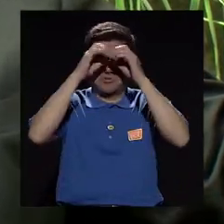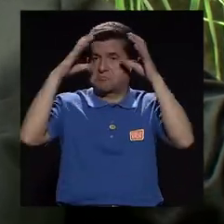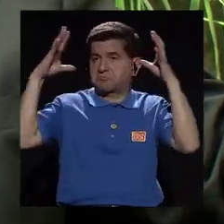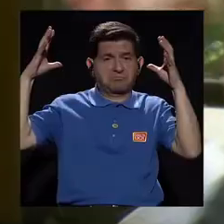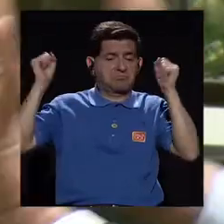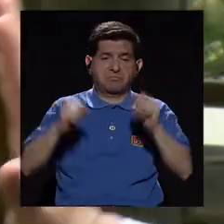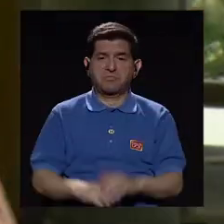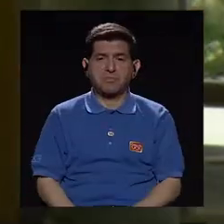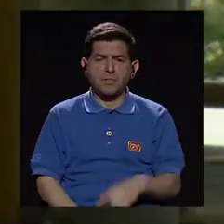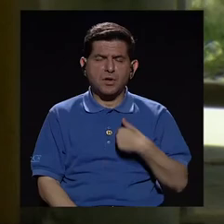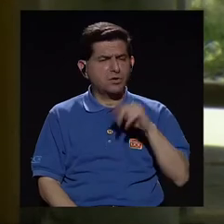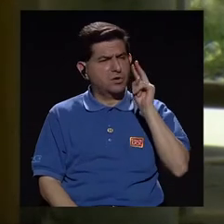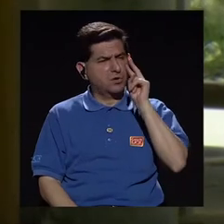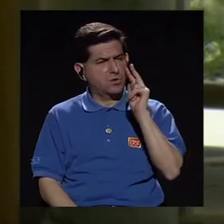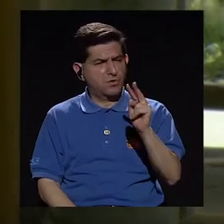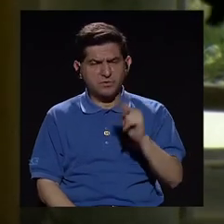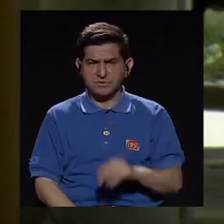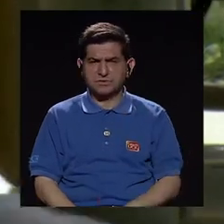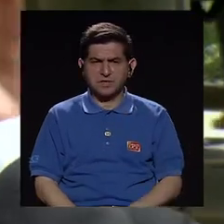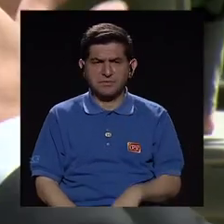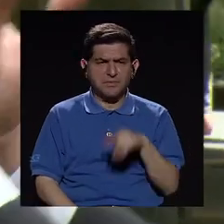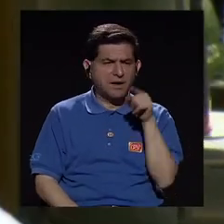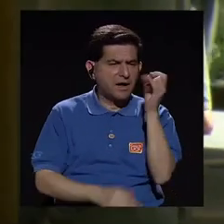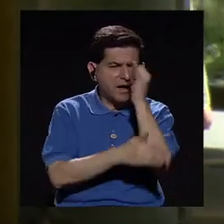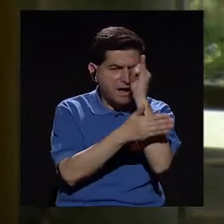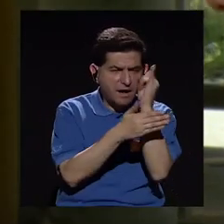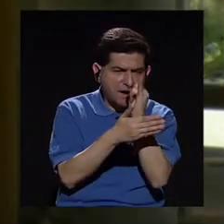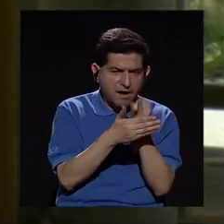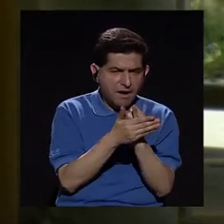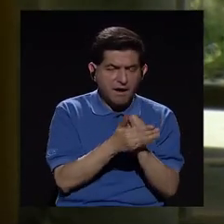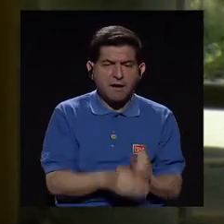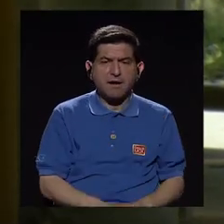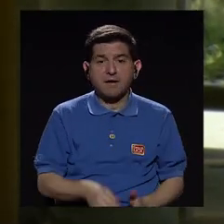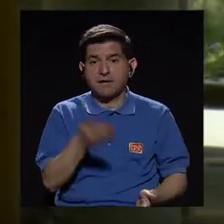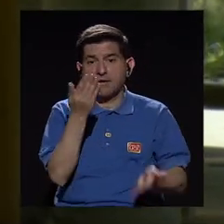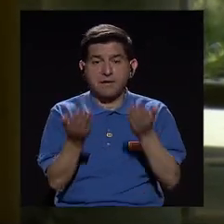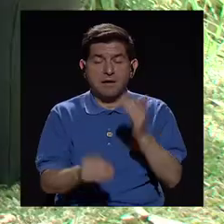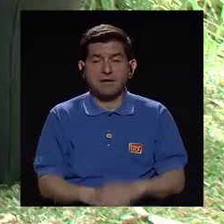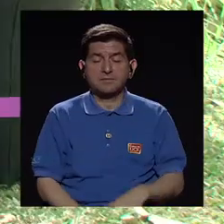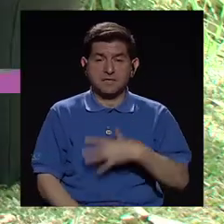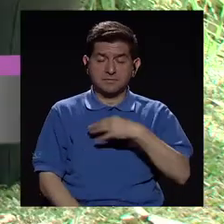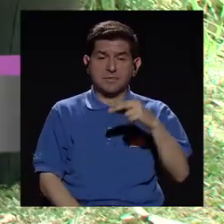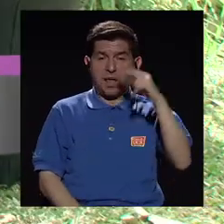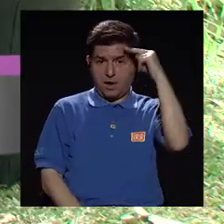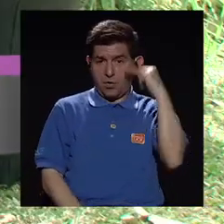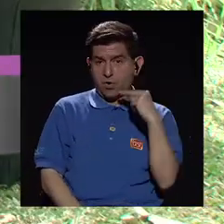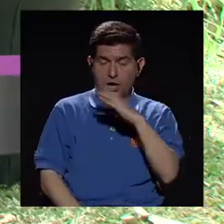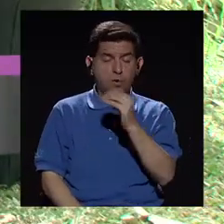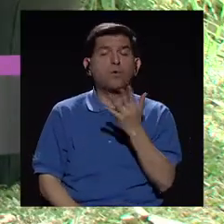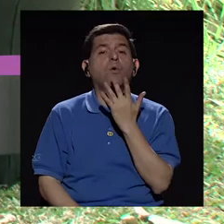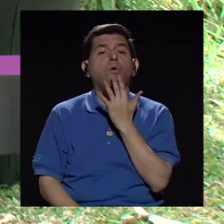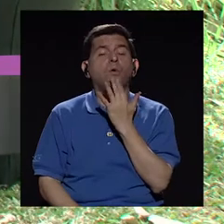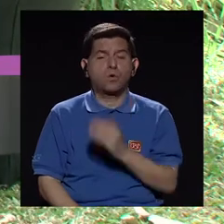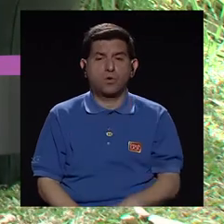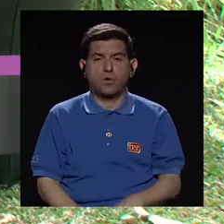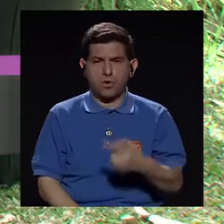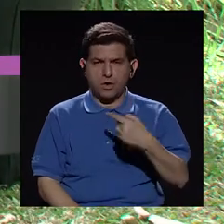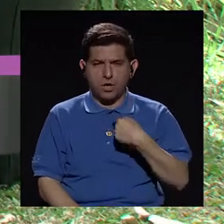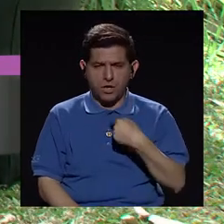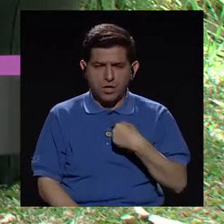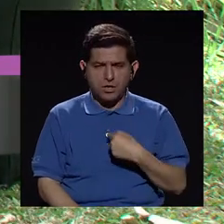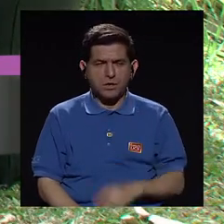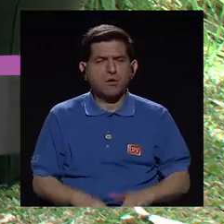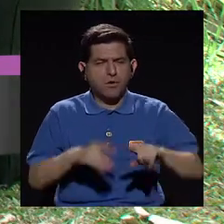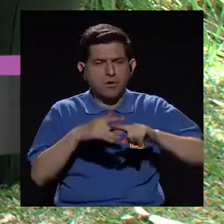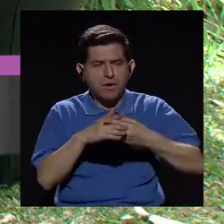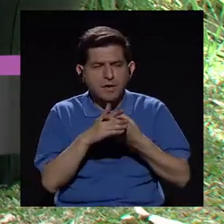imagina más. Cuando yo veo esa ilustración que se despliega en blanco y negro o en color y yo soy